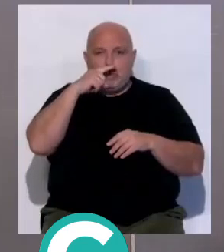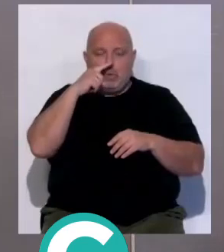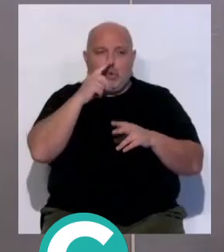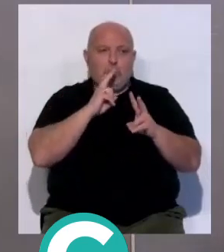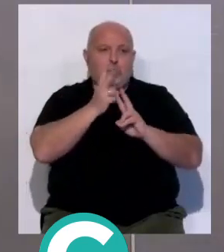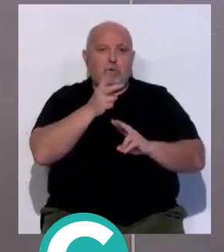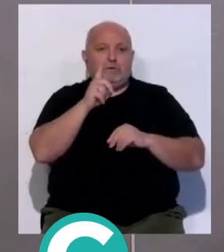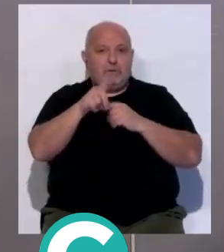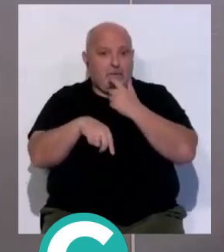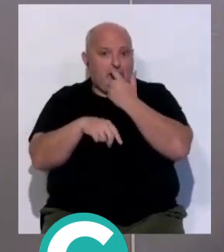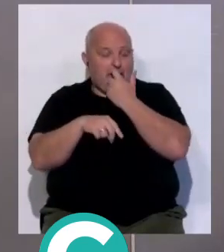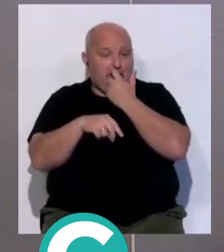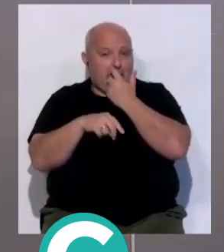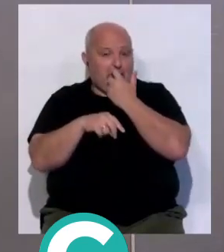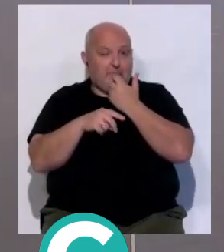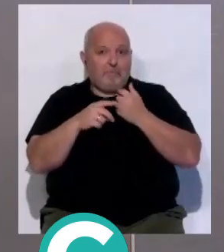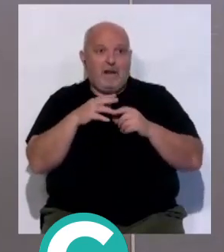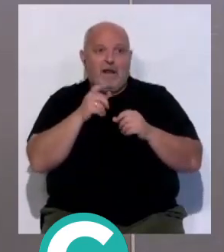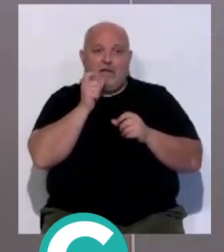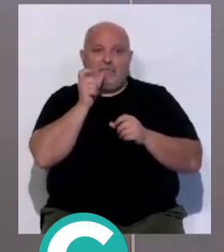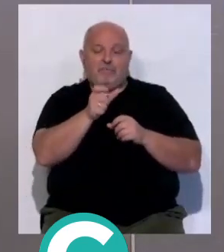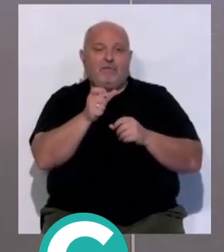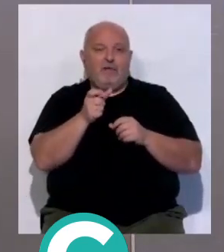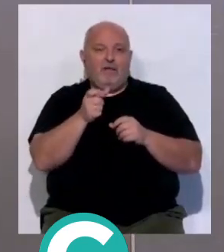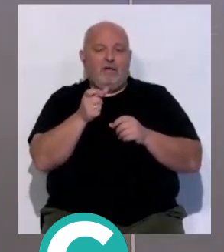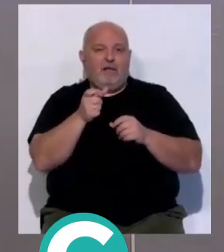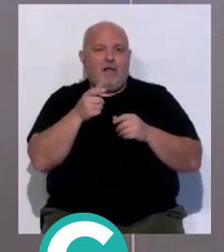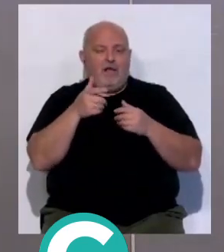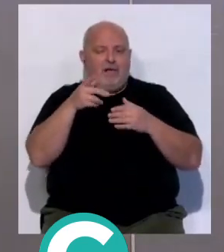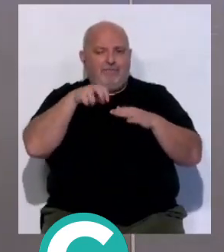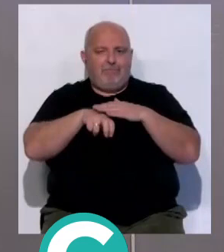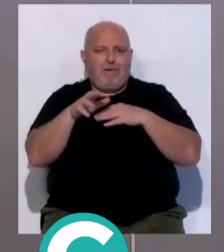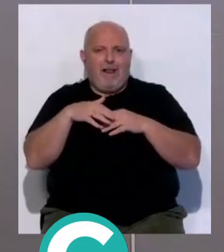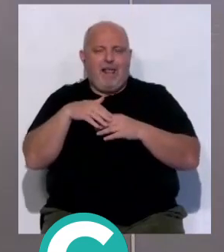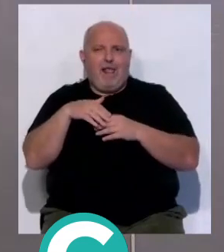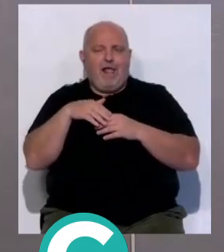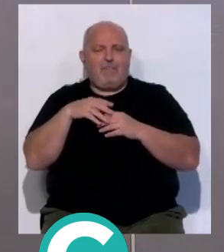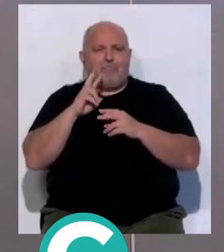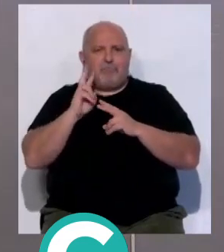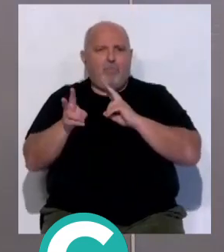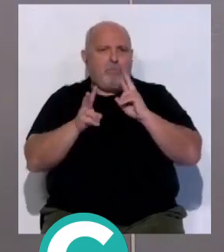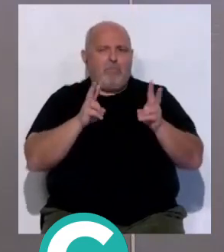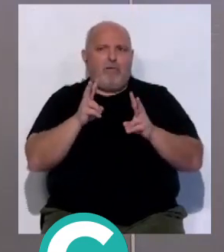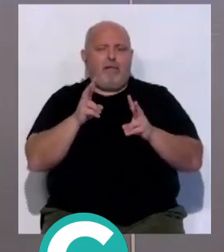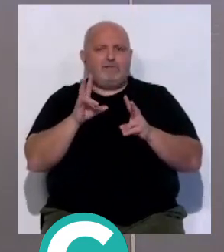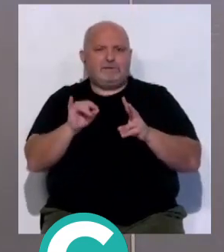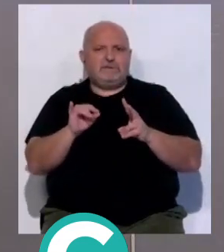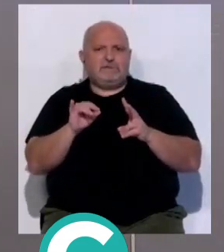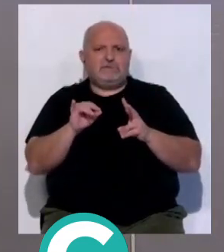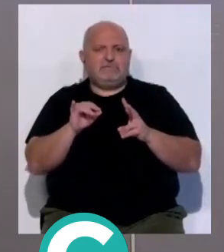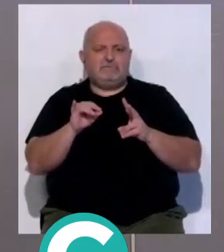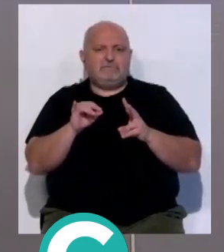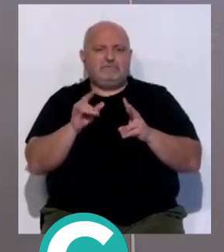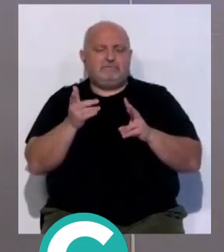ahí poniéndose para que le digan cosas, cuando tenía la puerta abierta de su vestorio para entrar tranquilamente y apaciguar los ánimos. No.